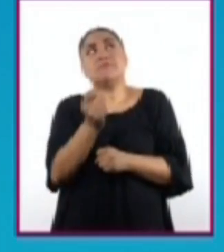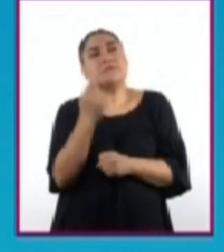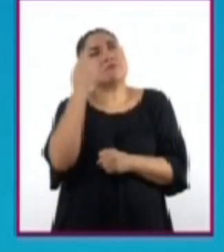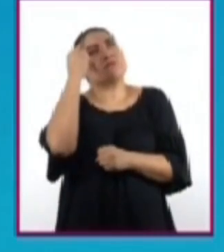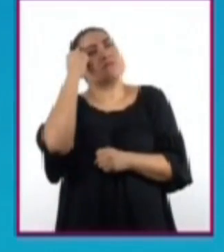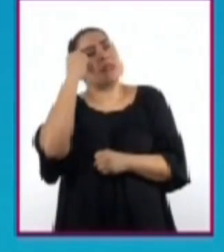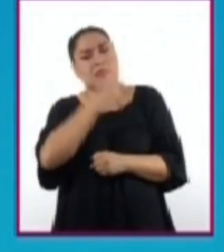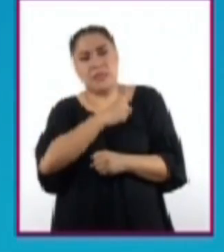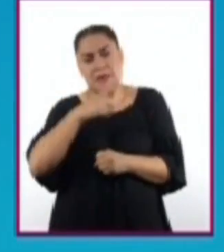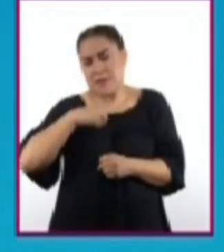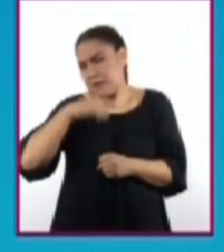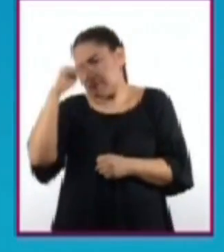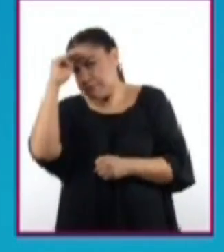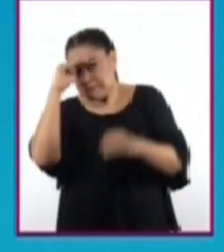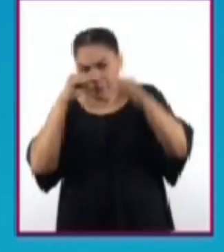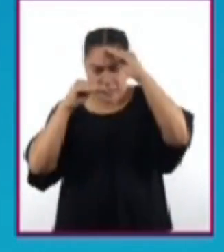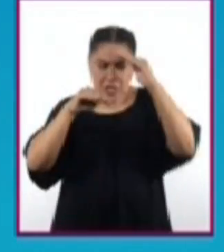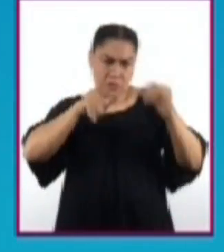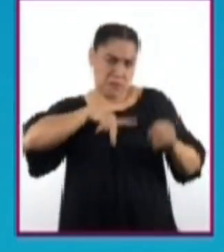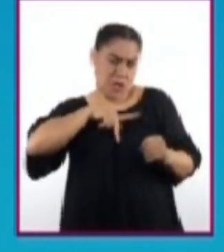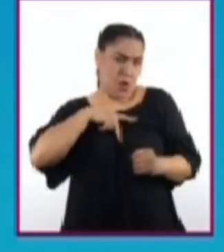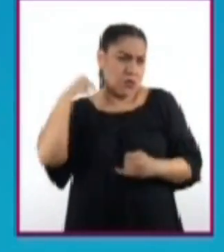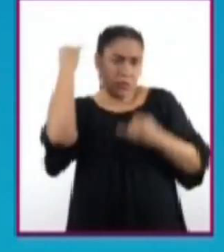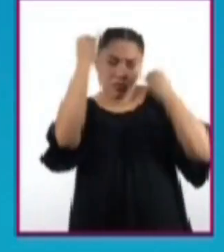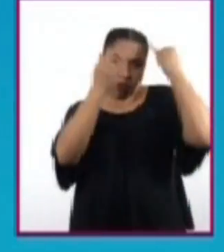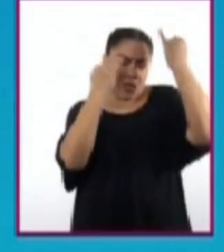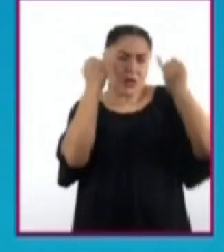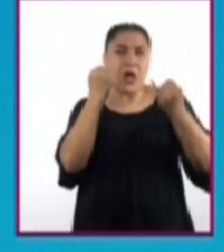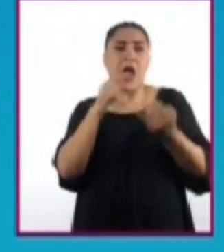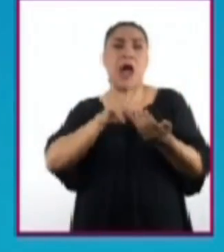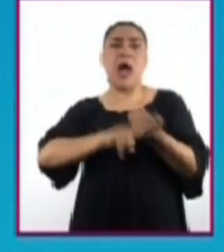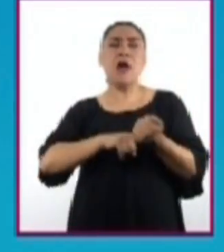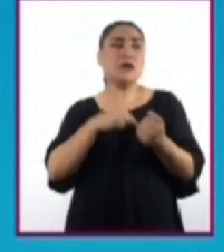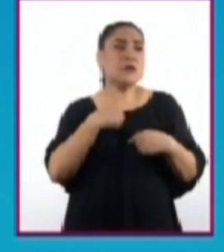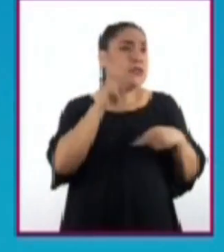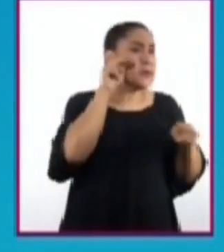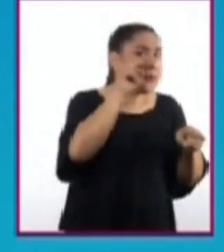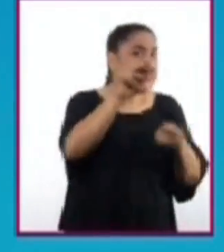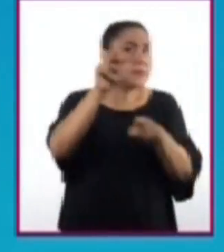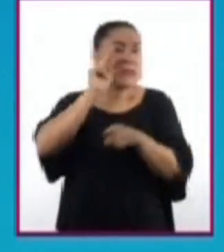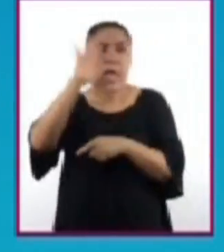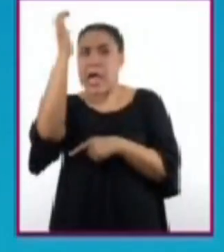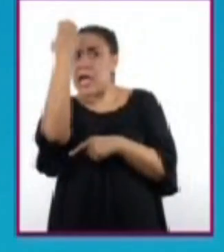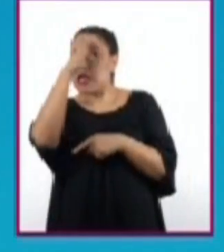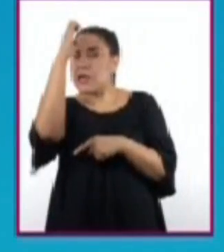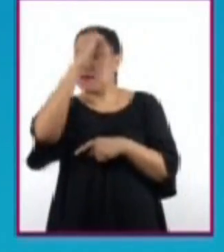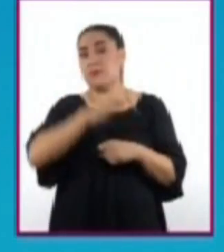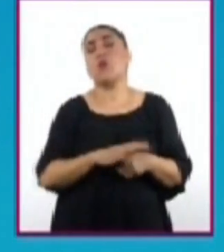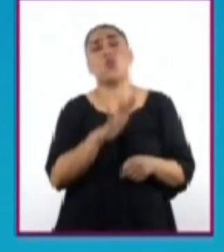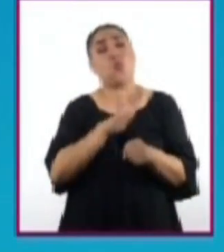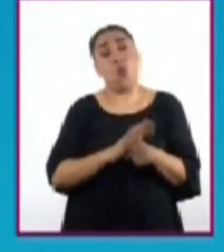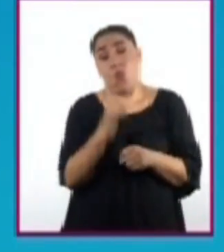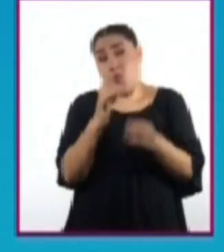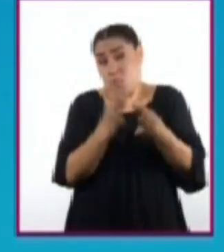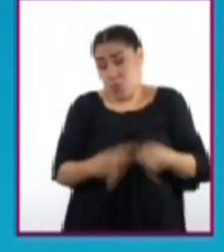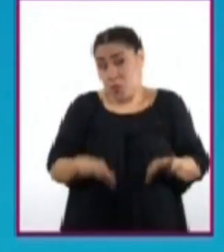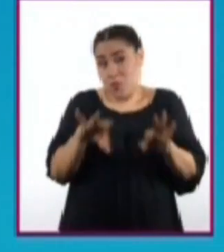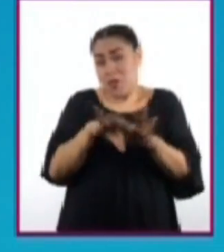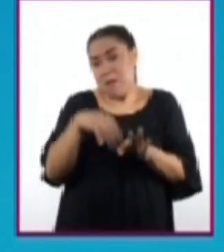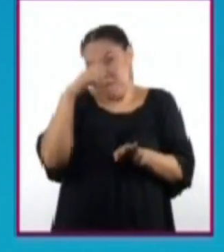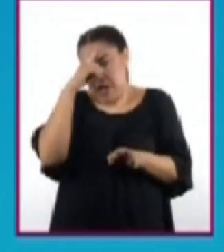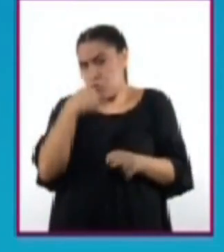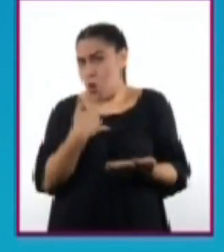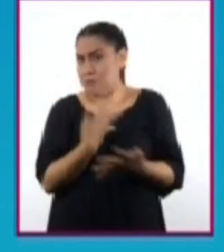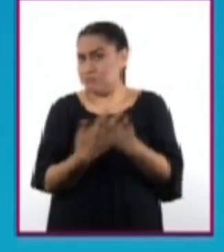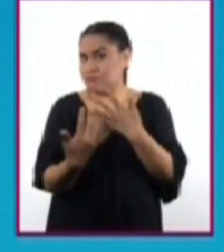generar pensamientos y opiniones propias, basados en tus conocimientos y experiencias. Un aspecto importante en el desarrollo de la